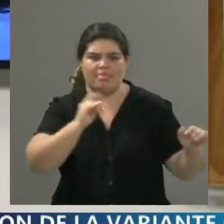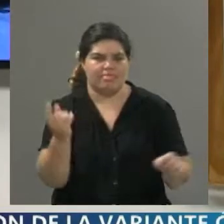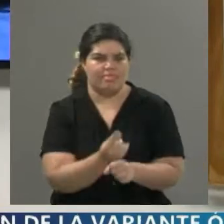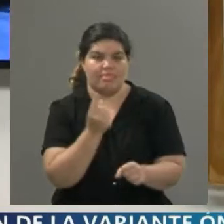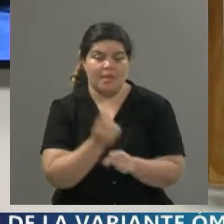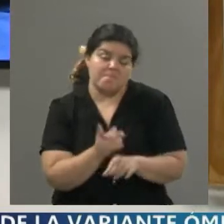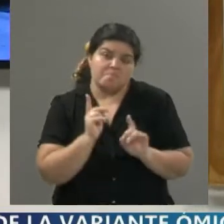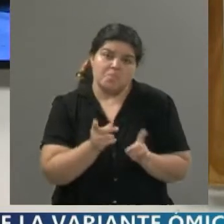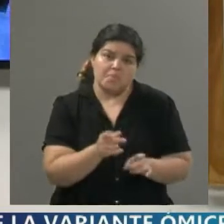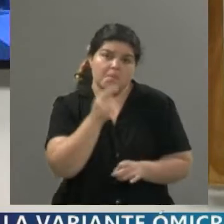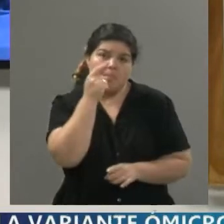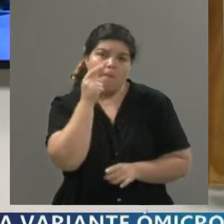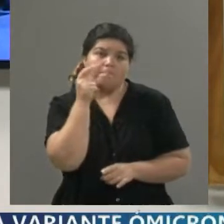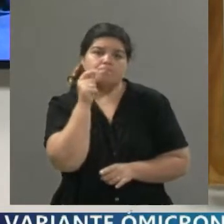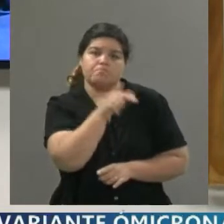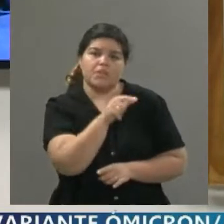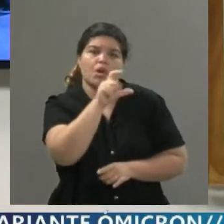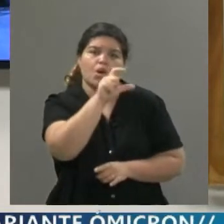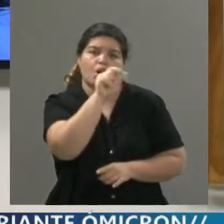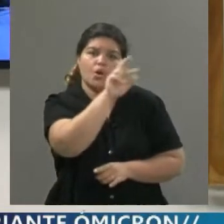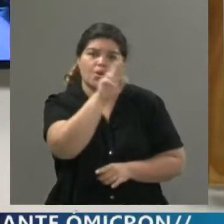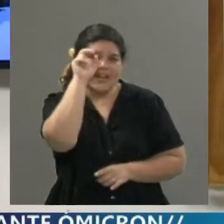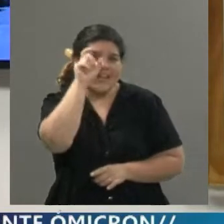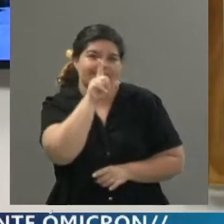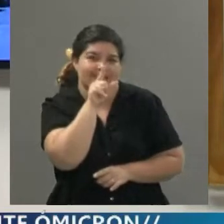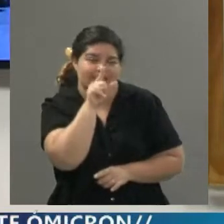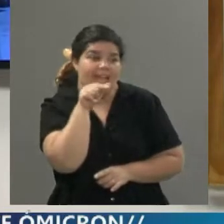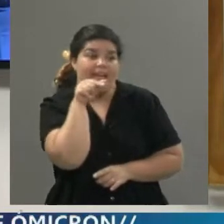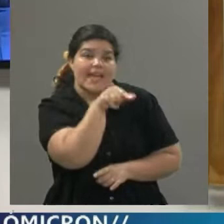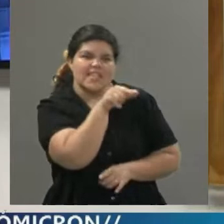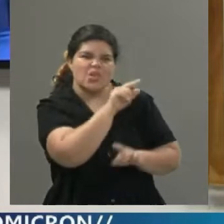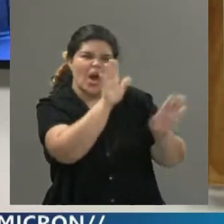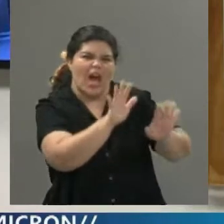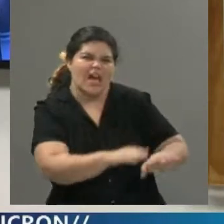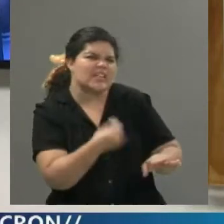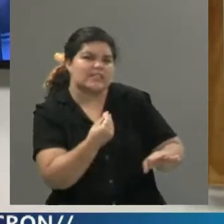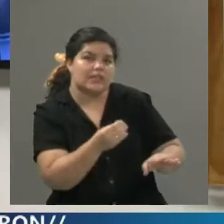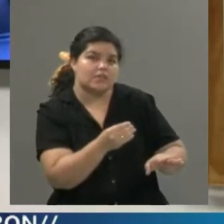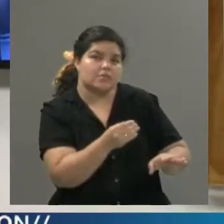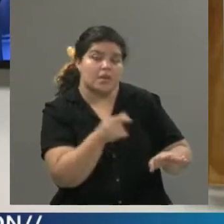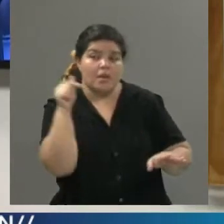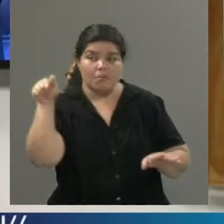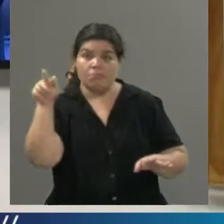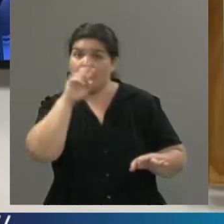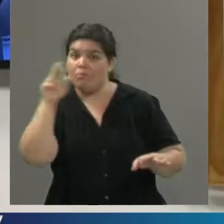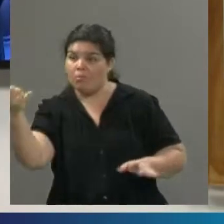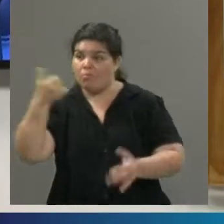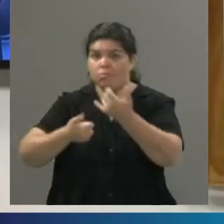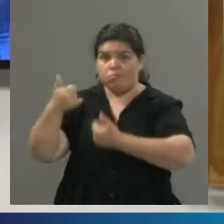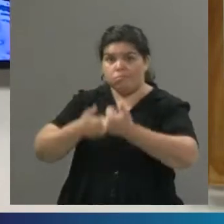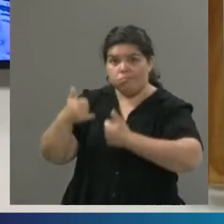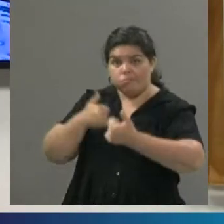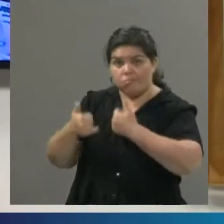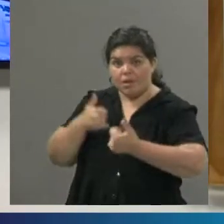que Correpi ha hecho, los datos que ha ido cuantificando a nivel nacional y a nivel provincial, cuáles son los casos